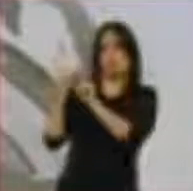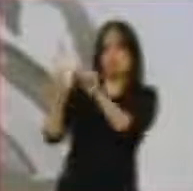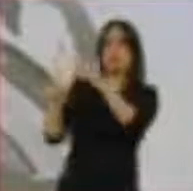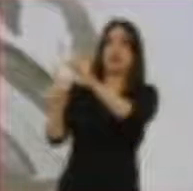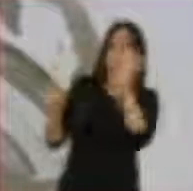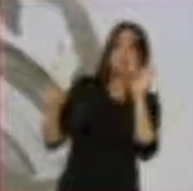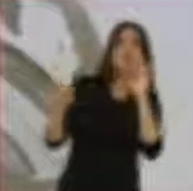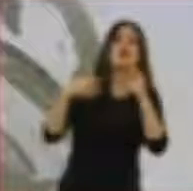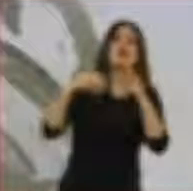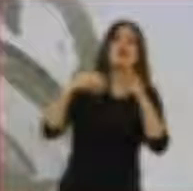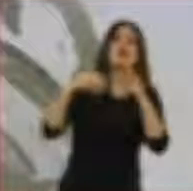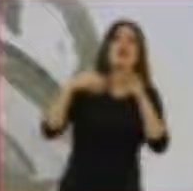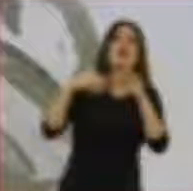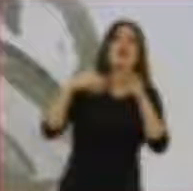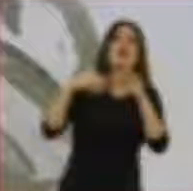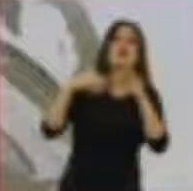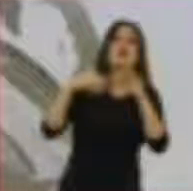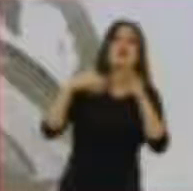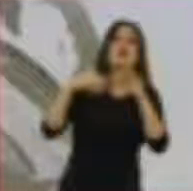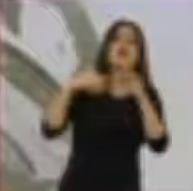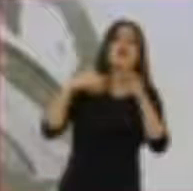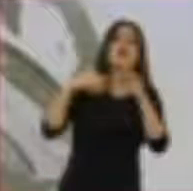mismo puesto treinta y uno por ciento.